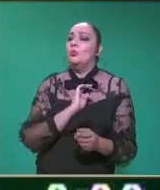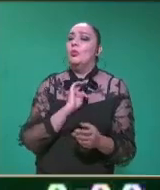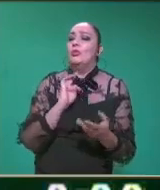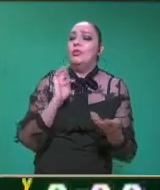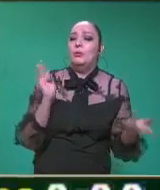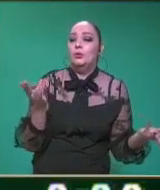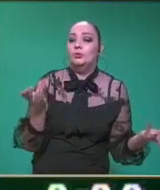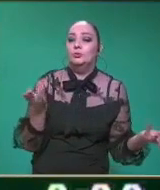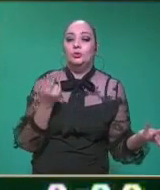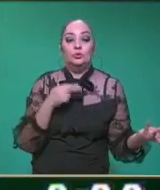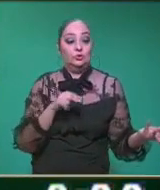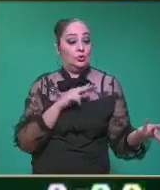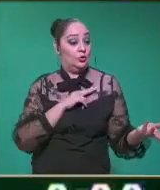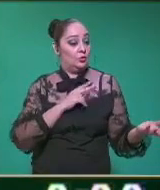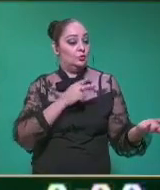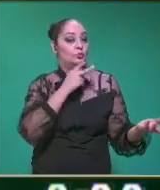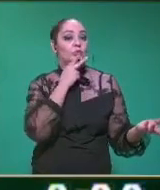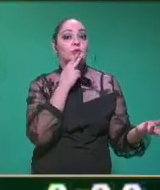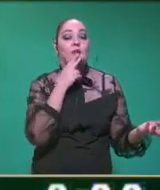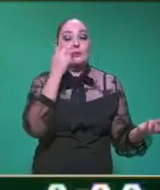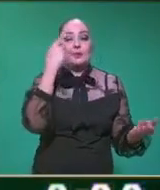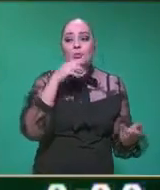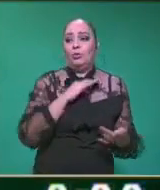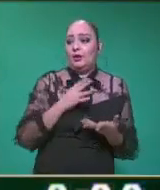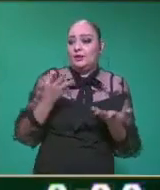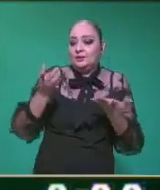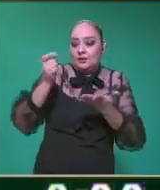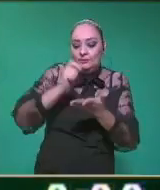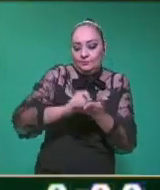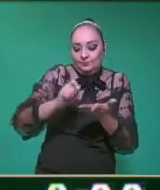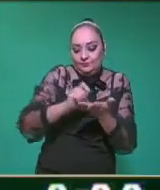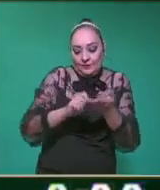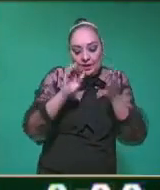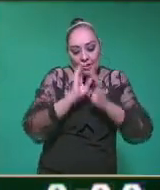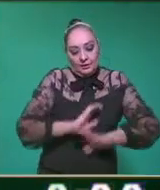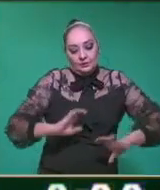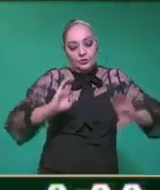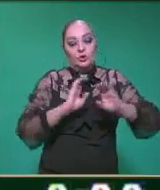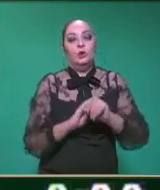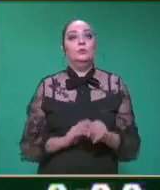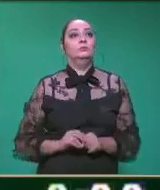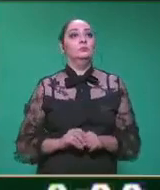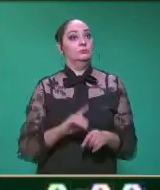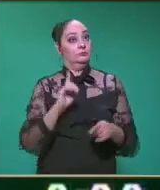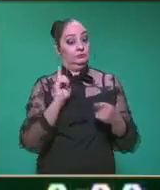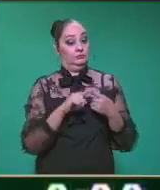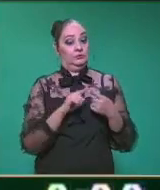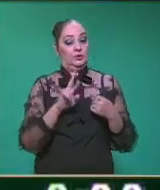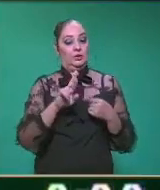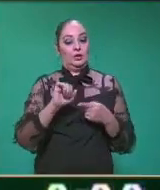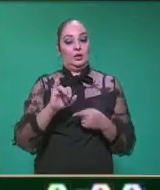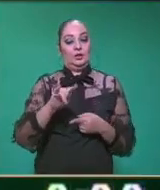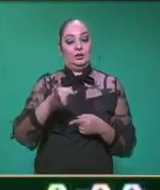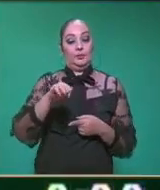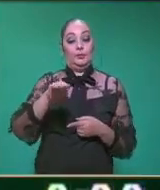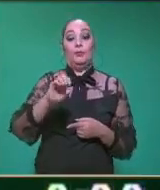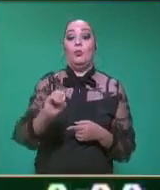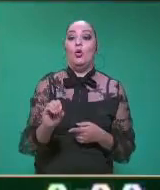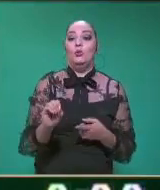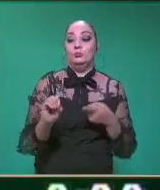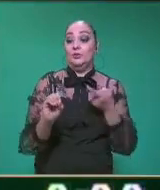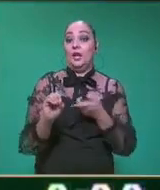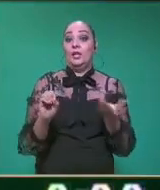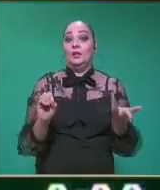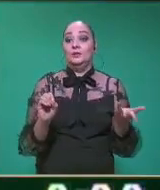emplear para componer una canción? Por ejemplo, el ritmo, maestro. Muy bien. El ritmo que